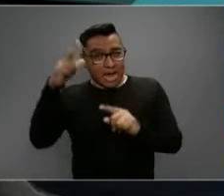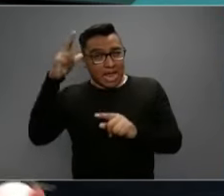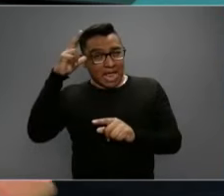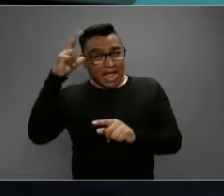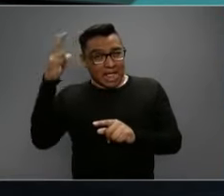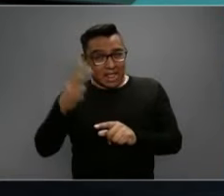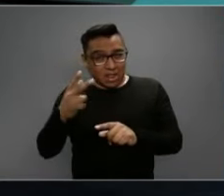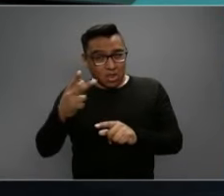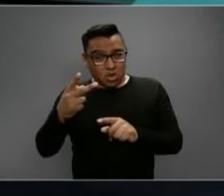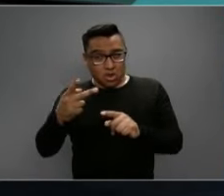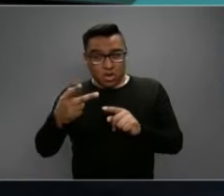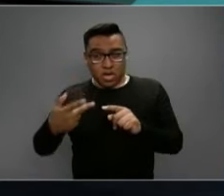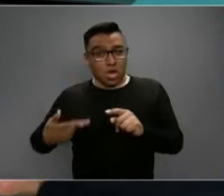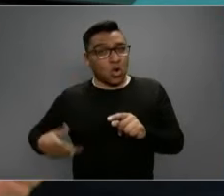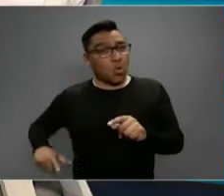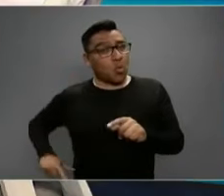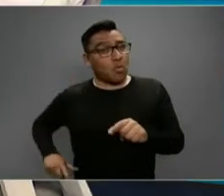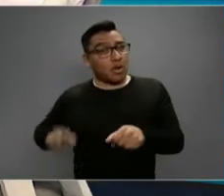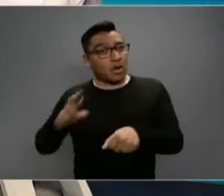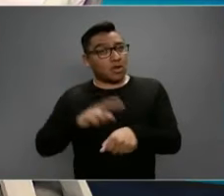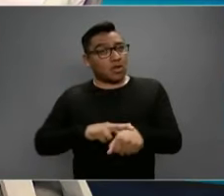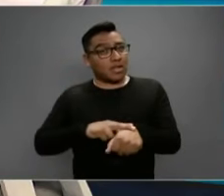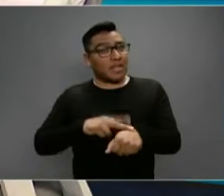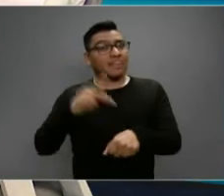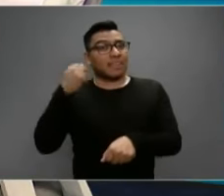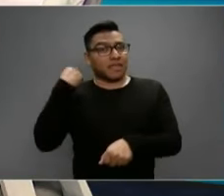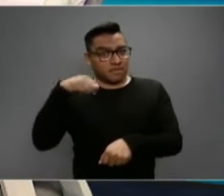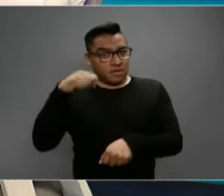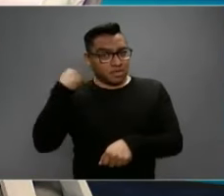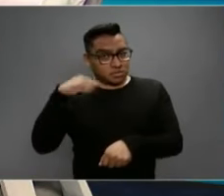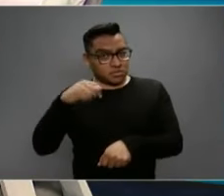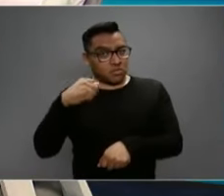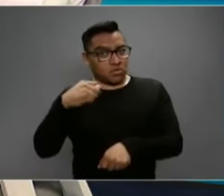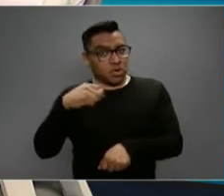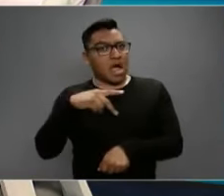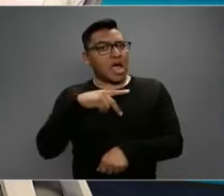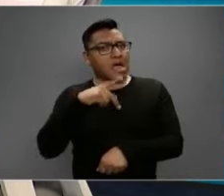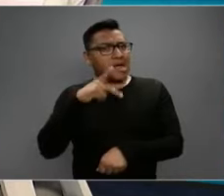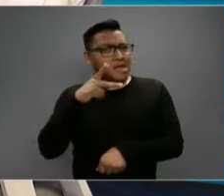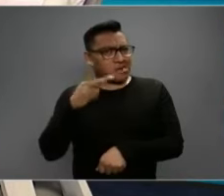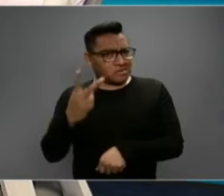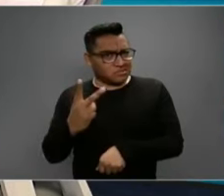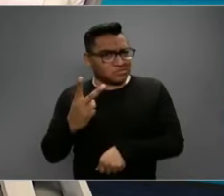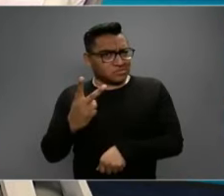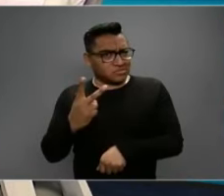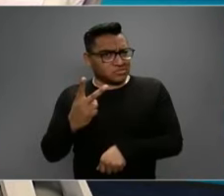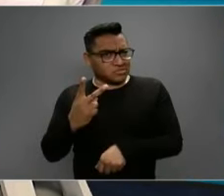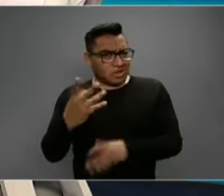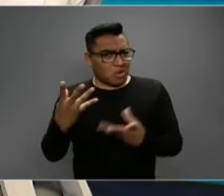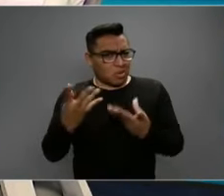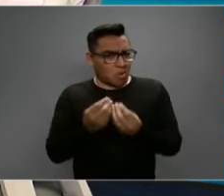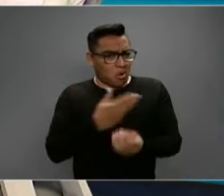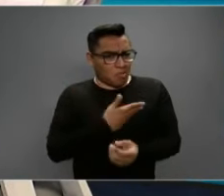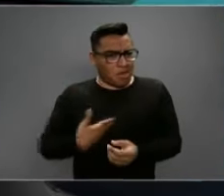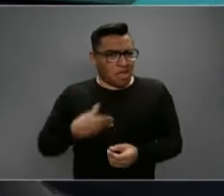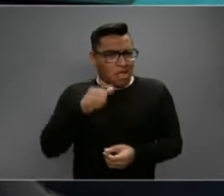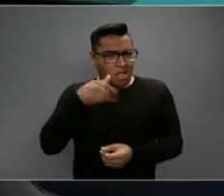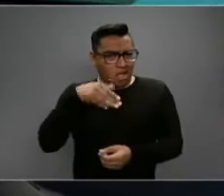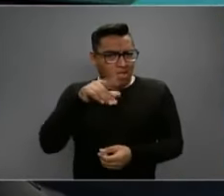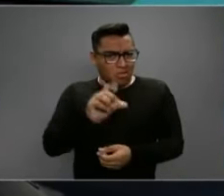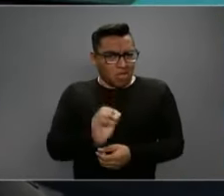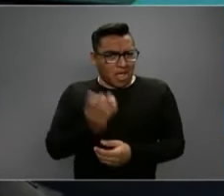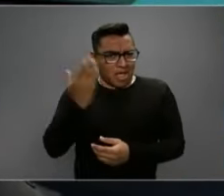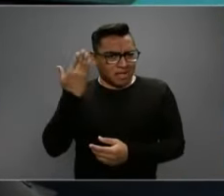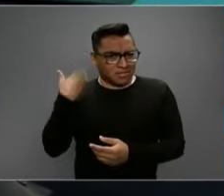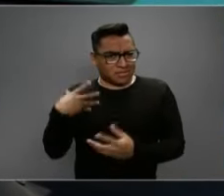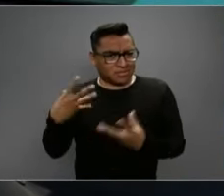gobernador de Tabasco. Los dos habían estado con el presidente. Ahora ya, en el